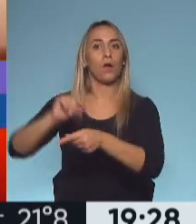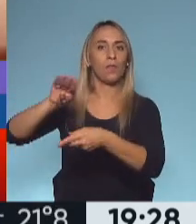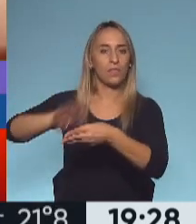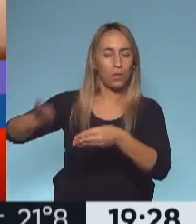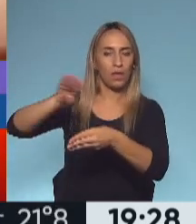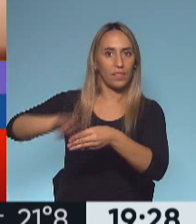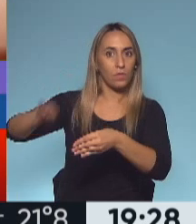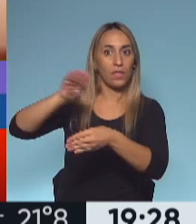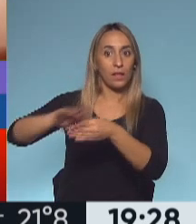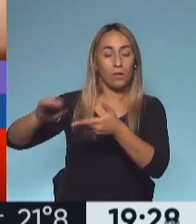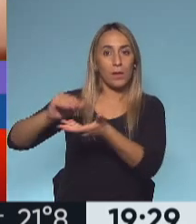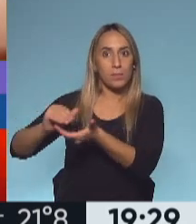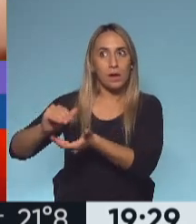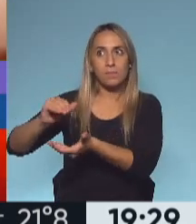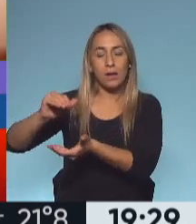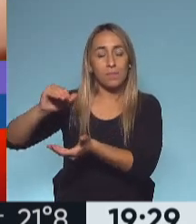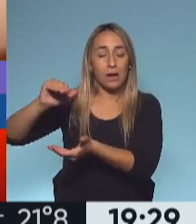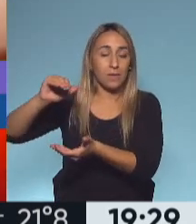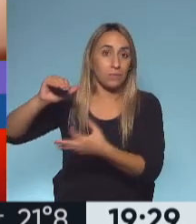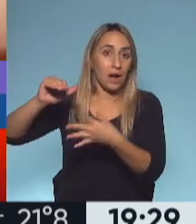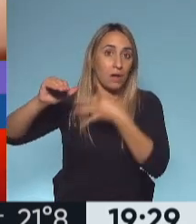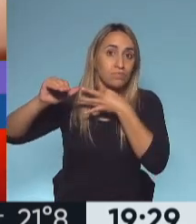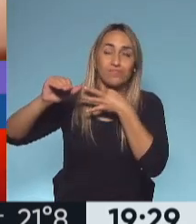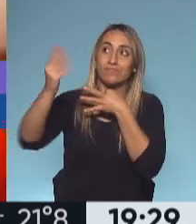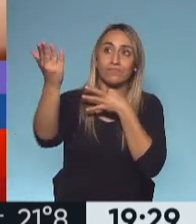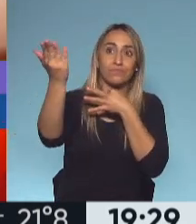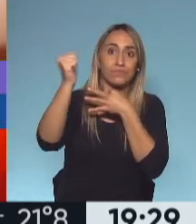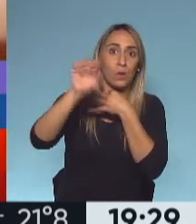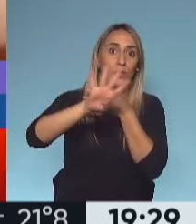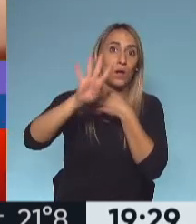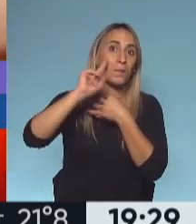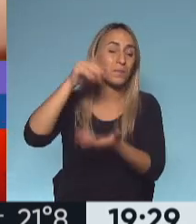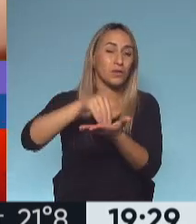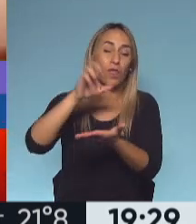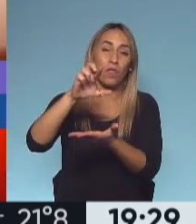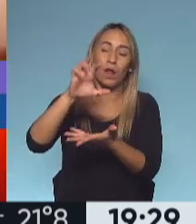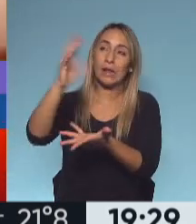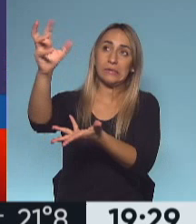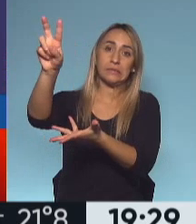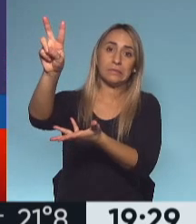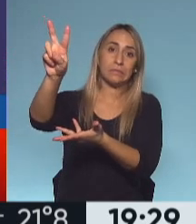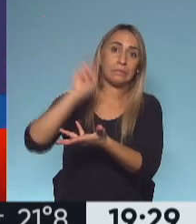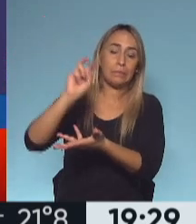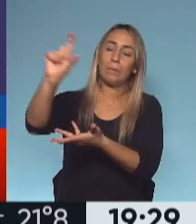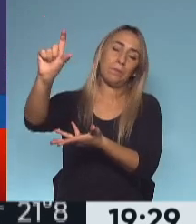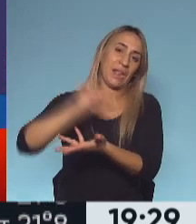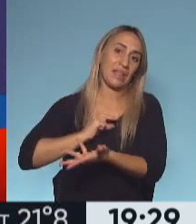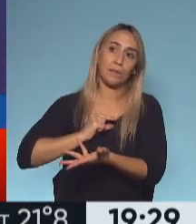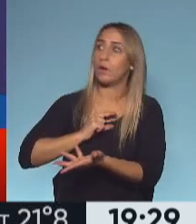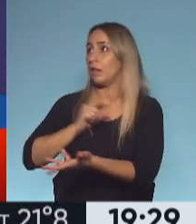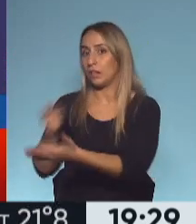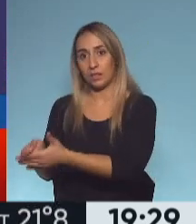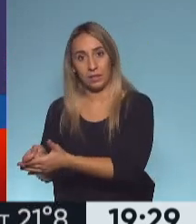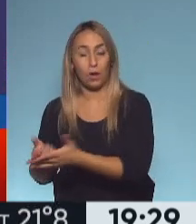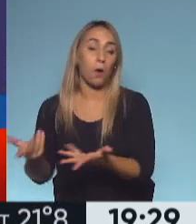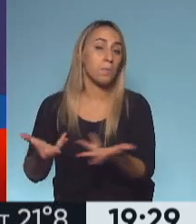llevó al préstamo con el Fondo Monetario por más de 44 mil millones de dólares. ¿Qué fue lo que hizo Bausilli? Bueno, concretamente él